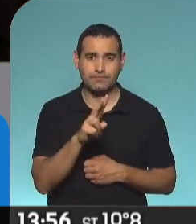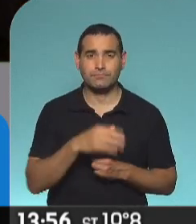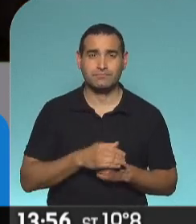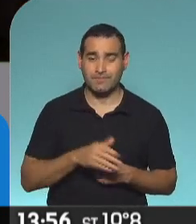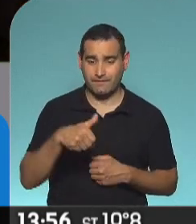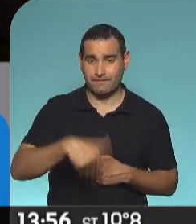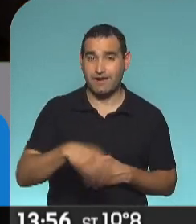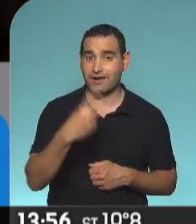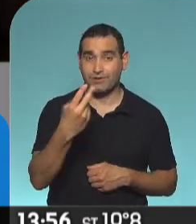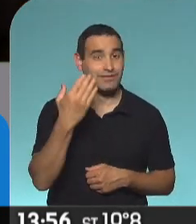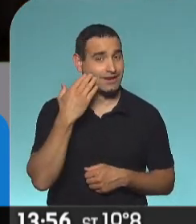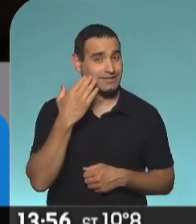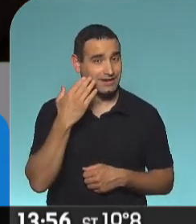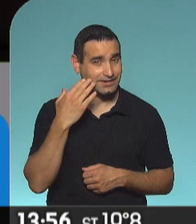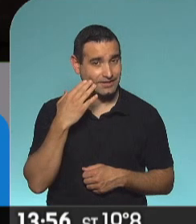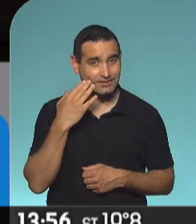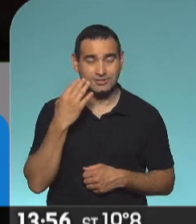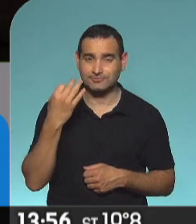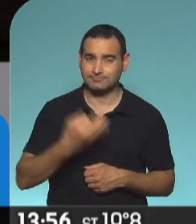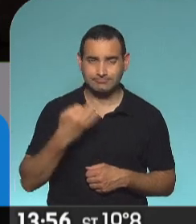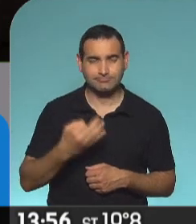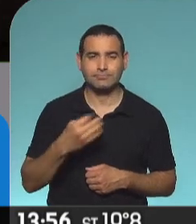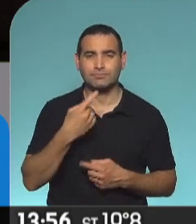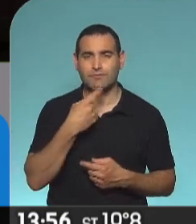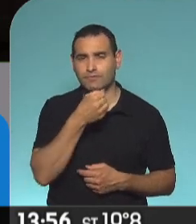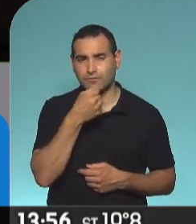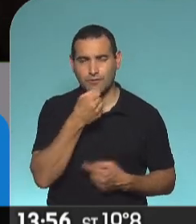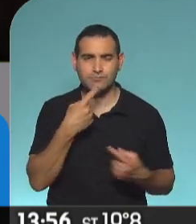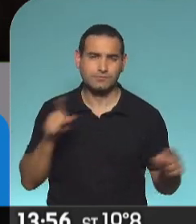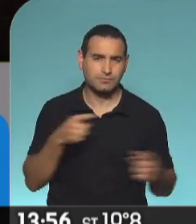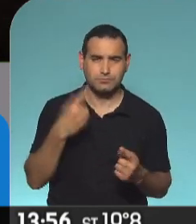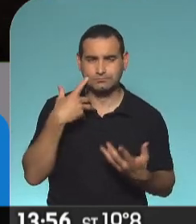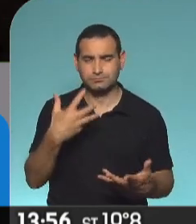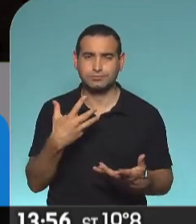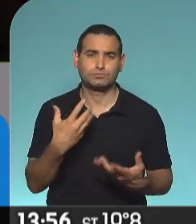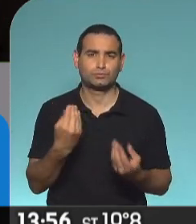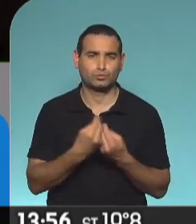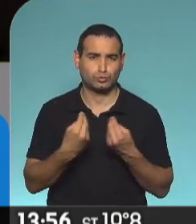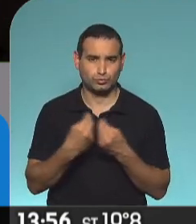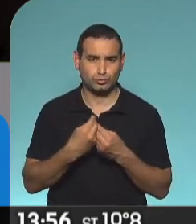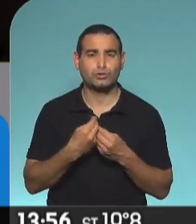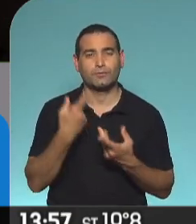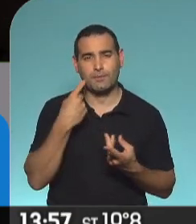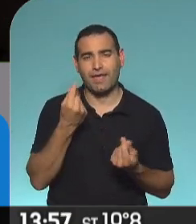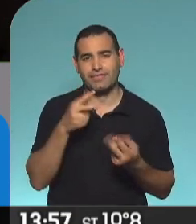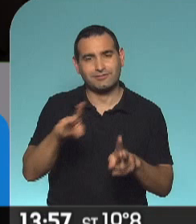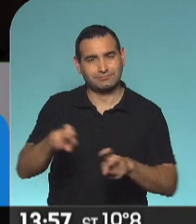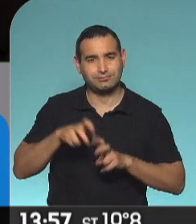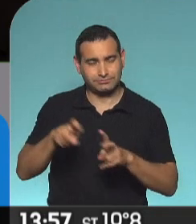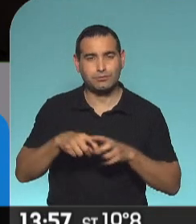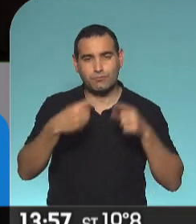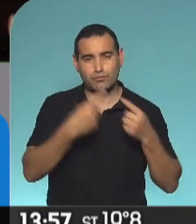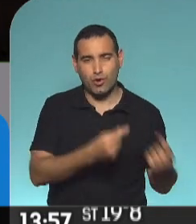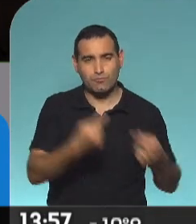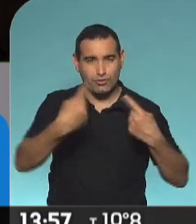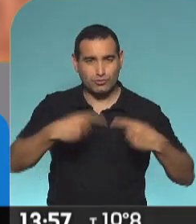ratito, a las 2 de la tarde, una gran cantidad de artistas convocando para que se puedan recaudar fondos y comprar insumos